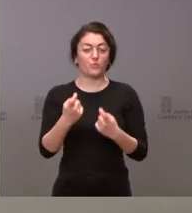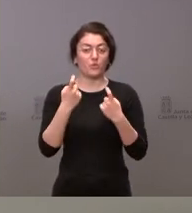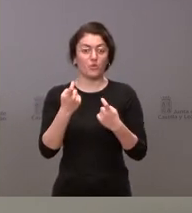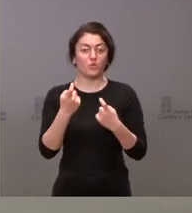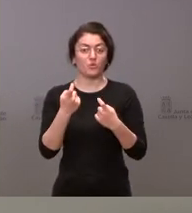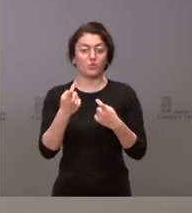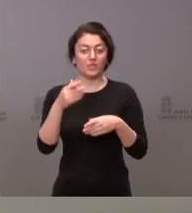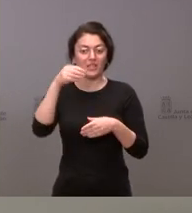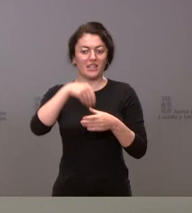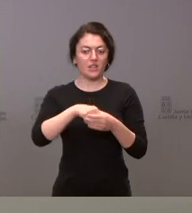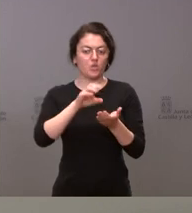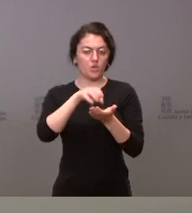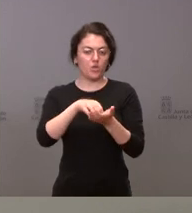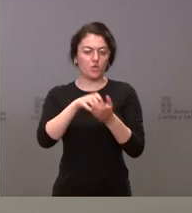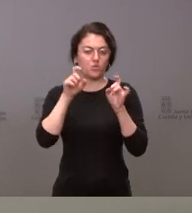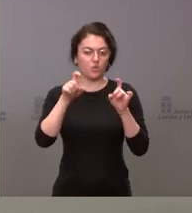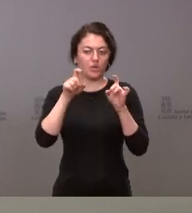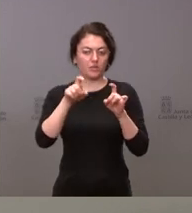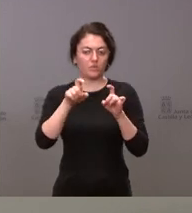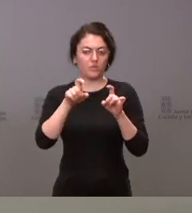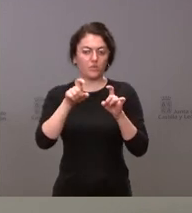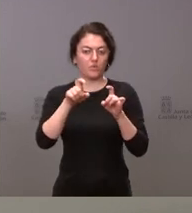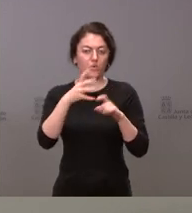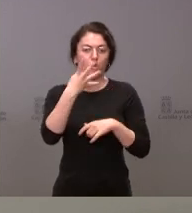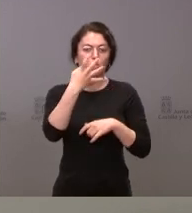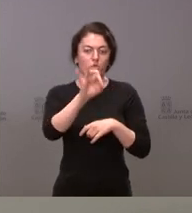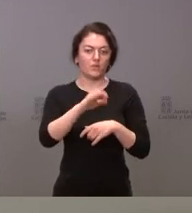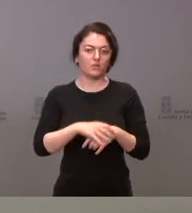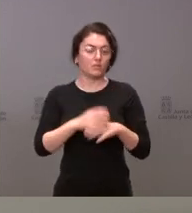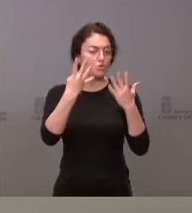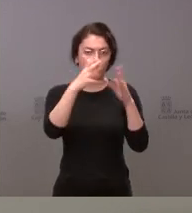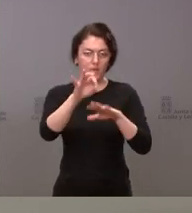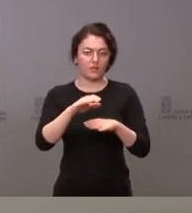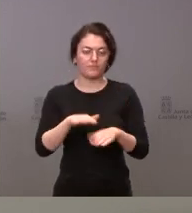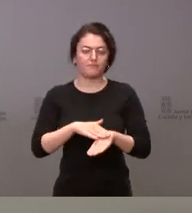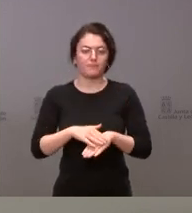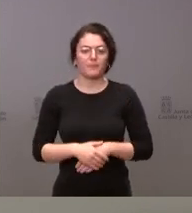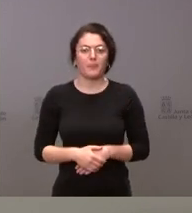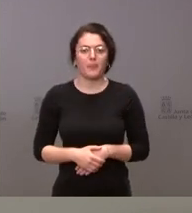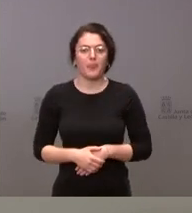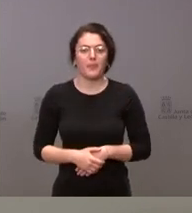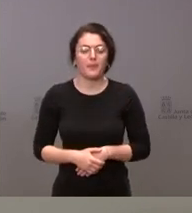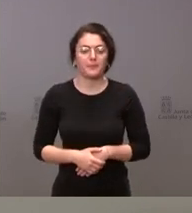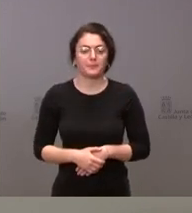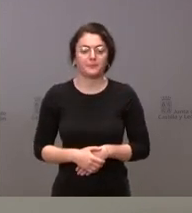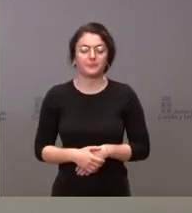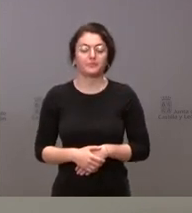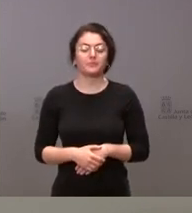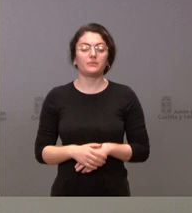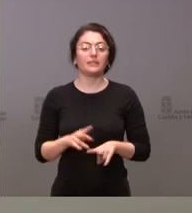están en los centros educativos procedentes de Ucrania son 90. Y respecto de la